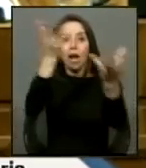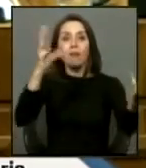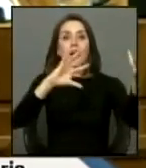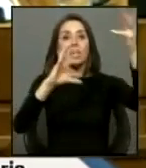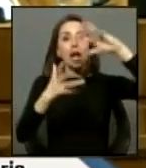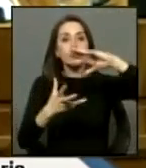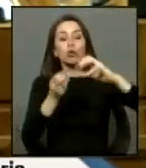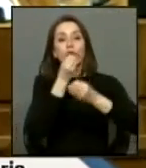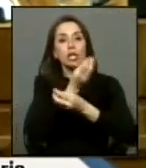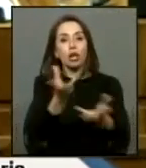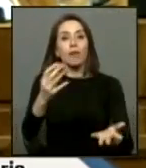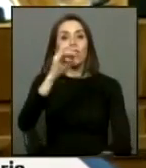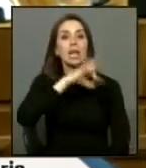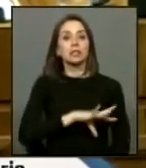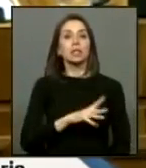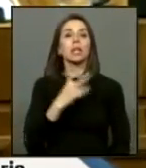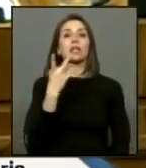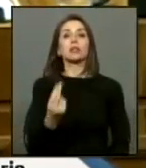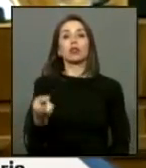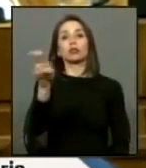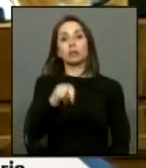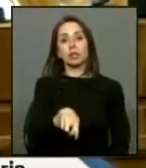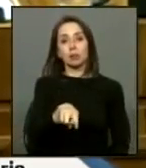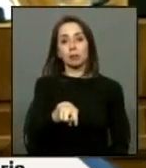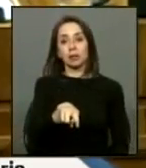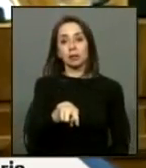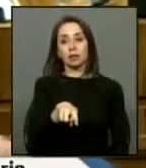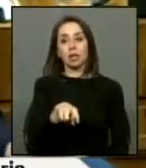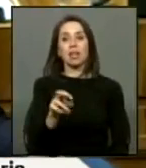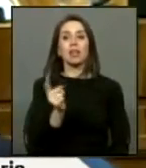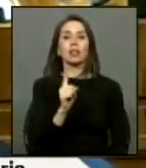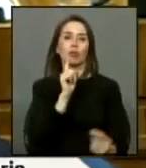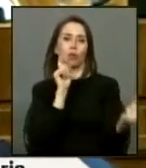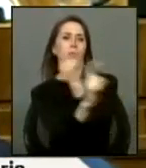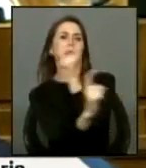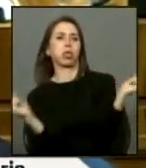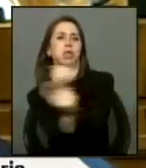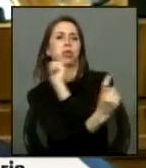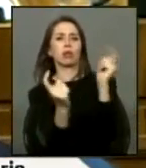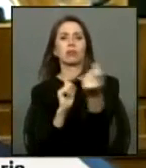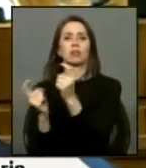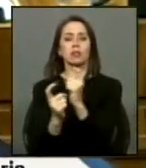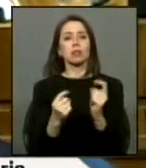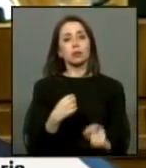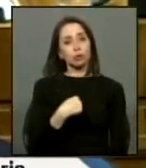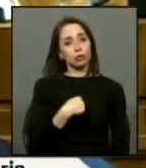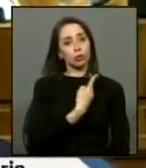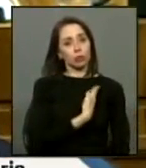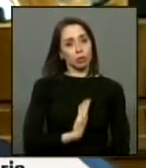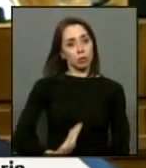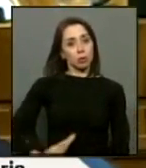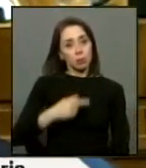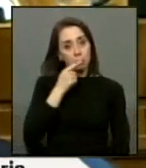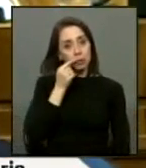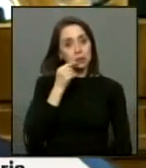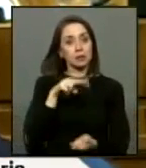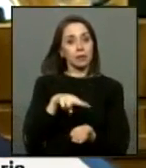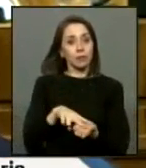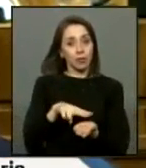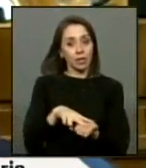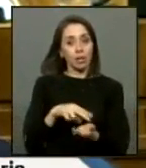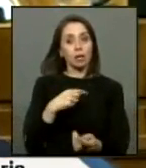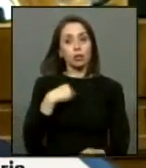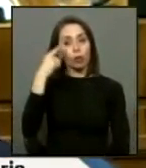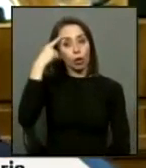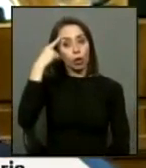a Chile que no se vuelva a repetir y no hay que seguirnos increpando señor presidente la verdad y